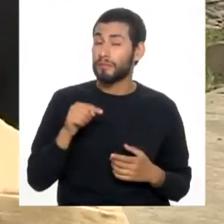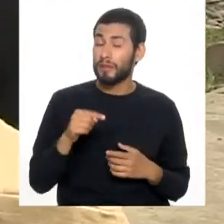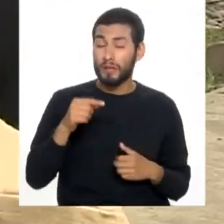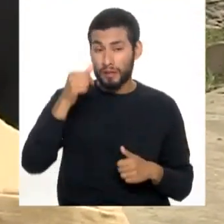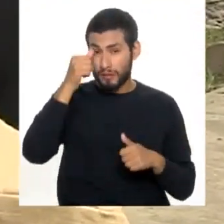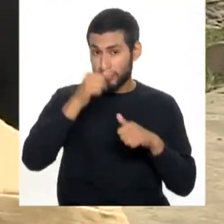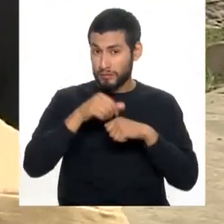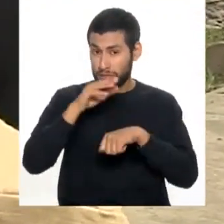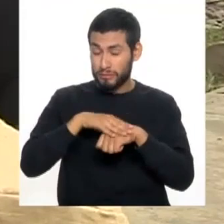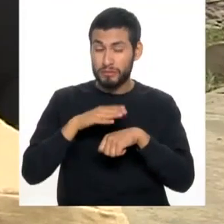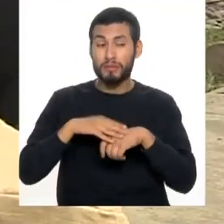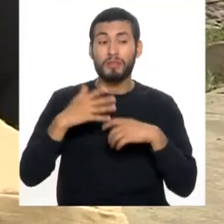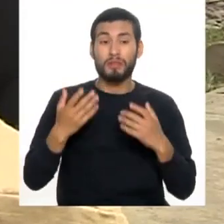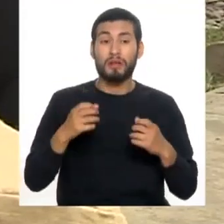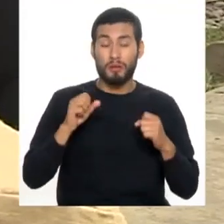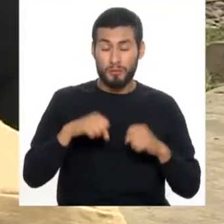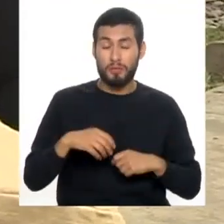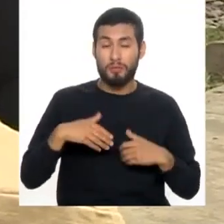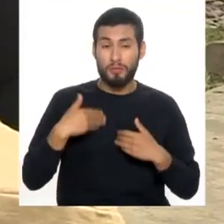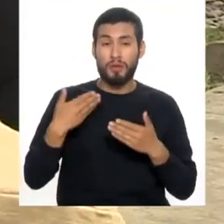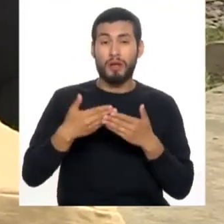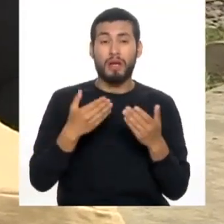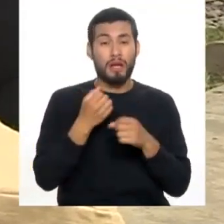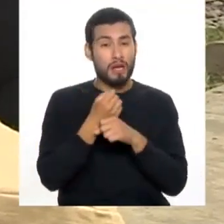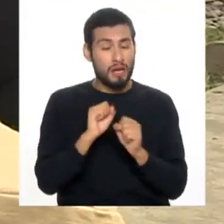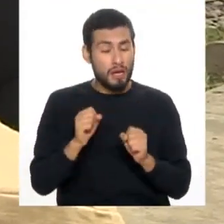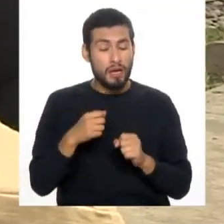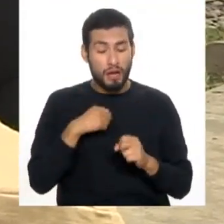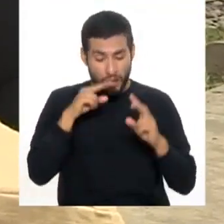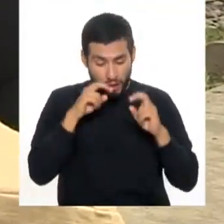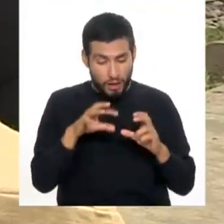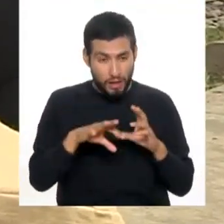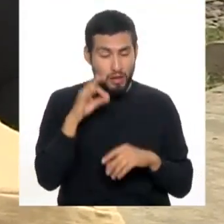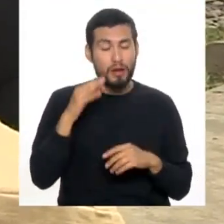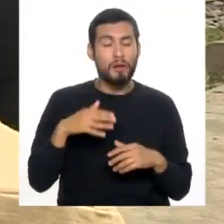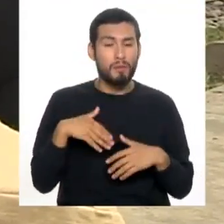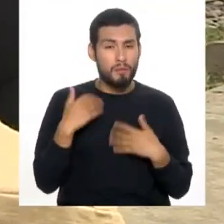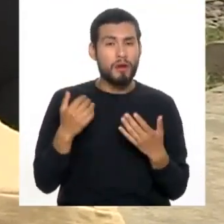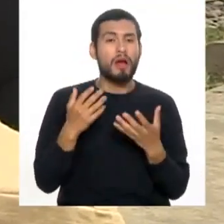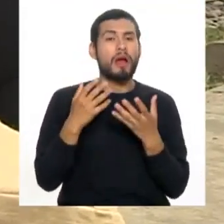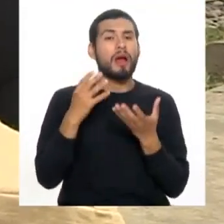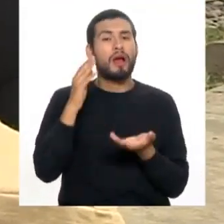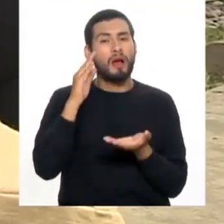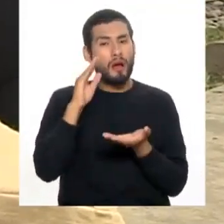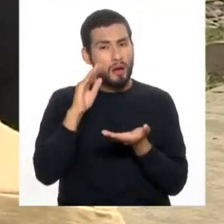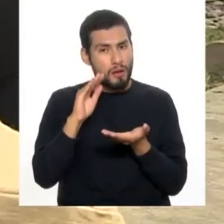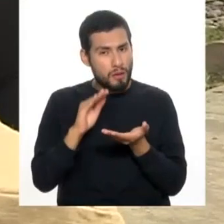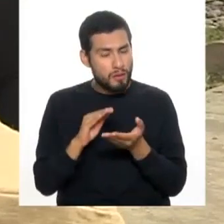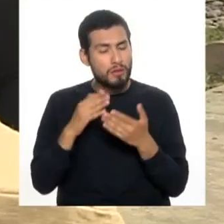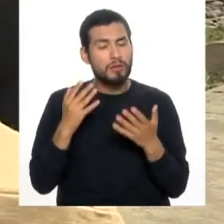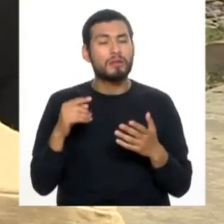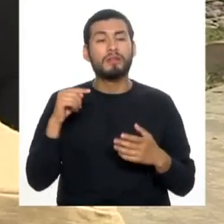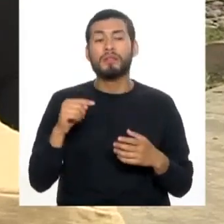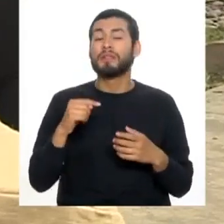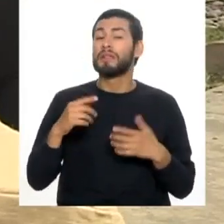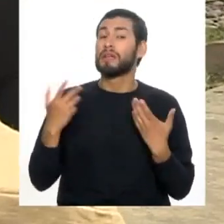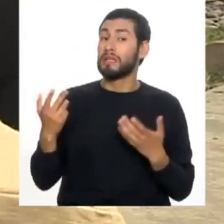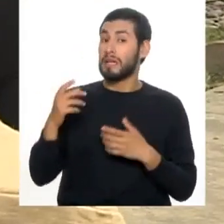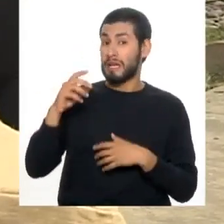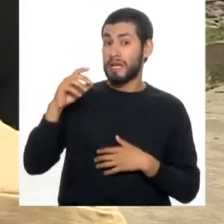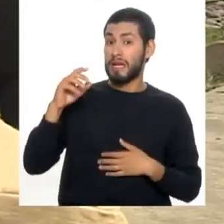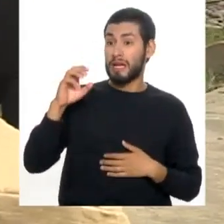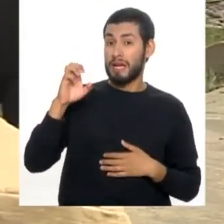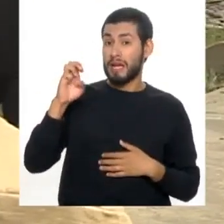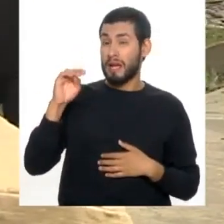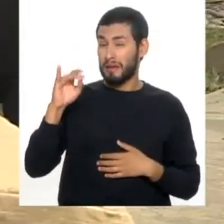recordar que se puede prevenir, diagnosticar y tratar este problema que en el Perú, según la información de Endes del